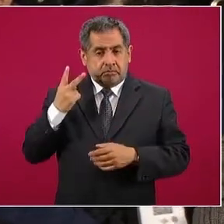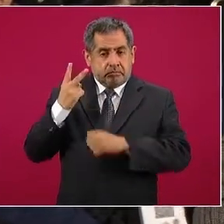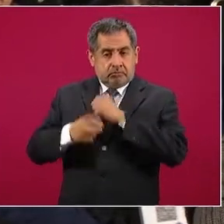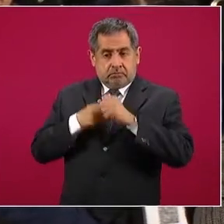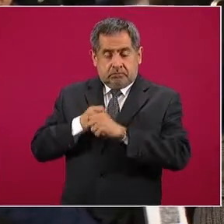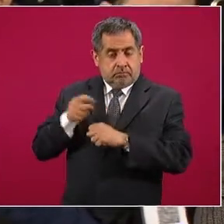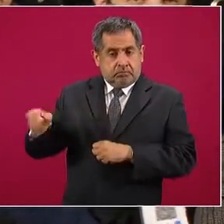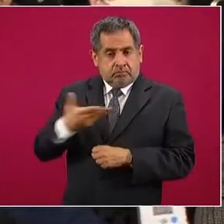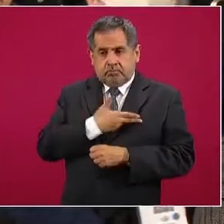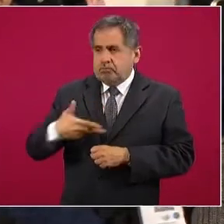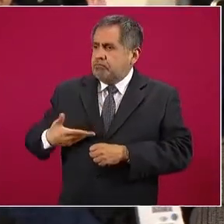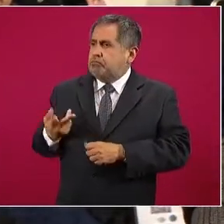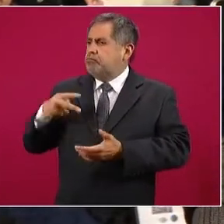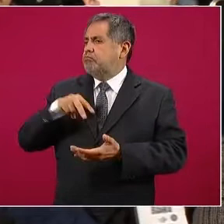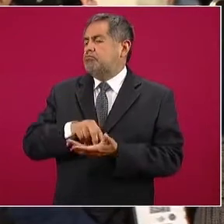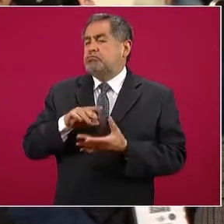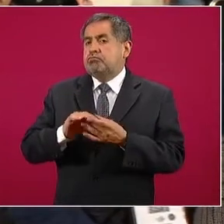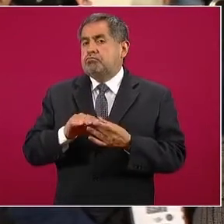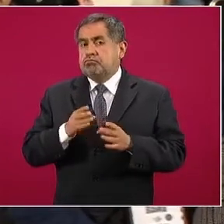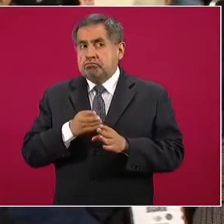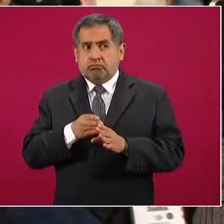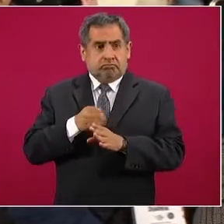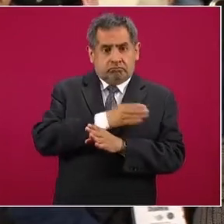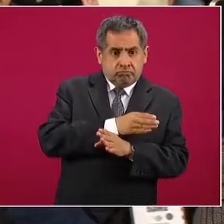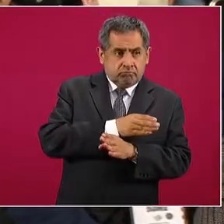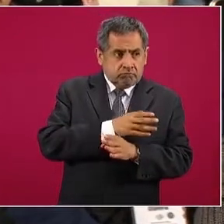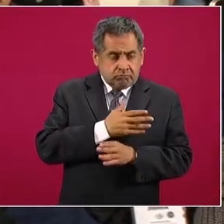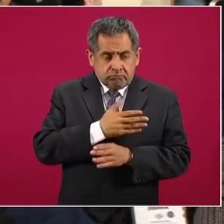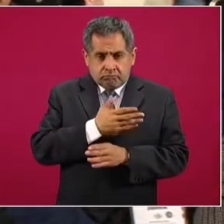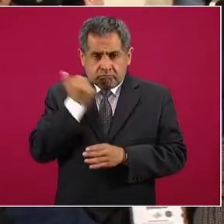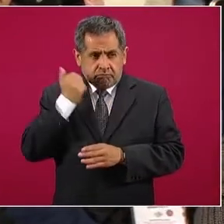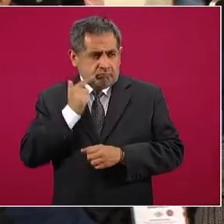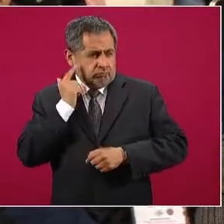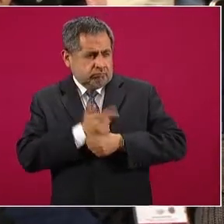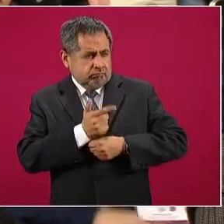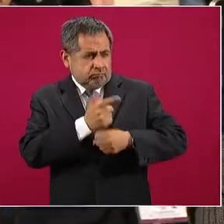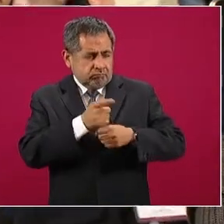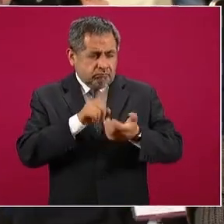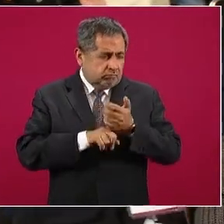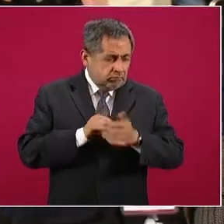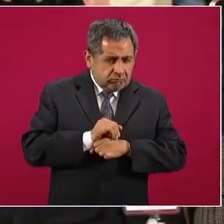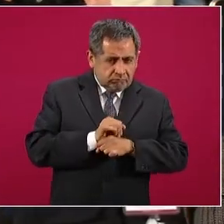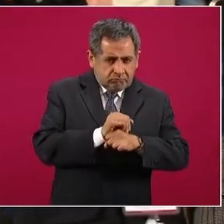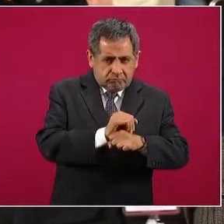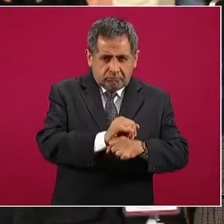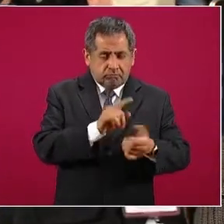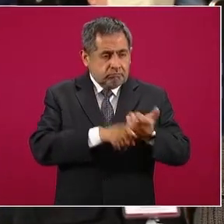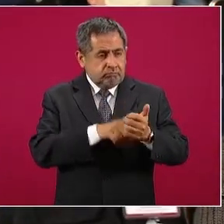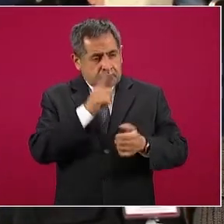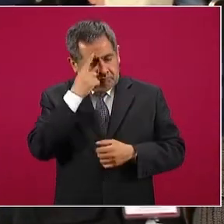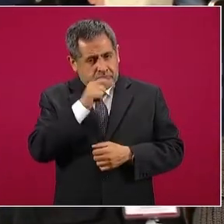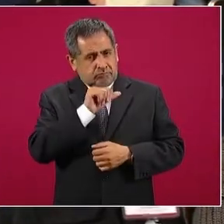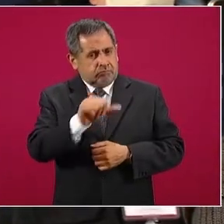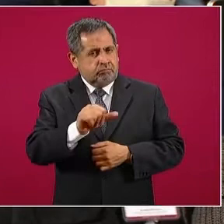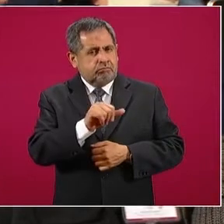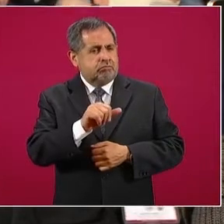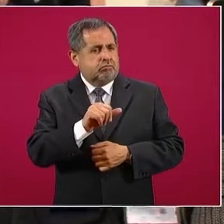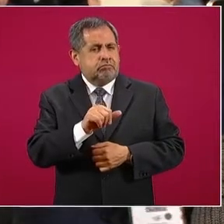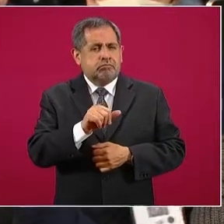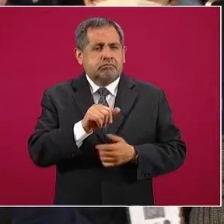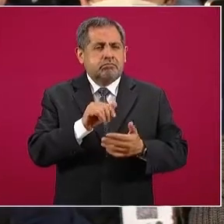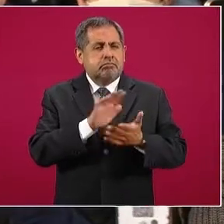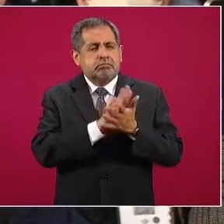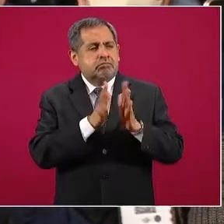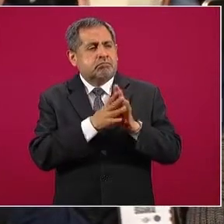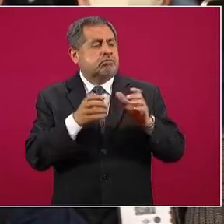de que usted llegó al gobierno, desde su gobierno no se dieron cuenta que había indicios de que pudiera haber una relación asociación asociación